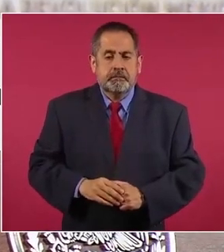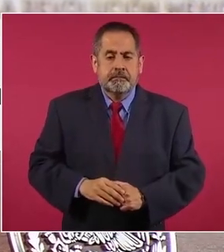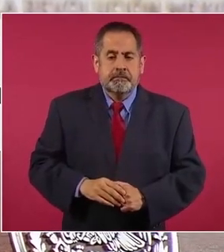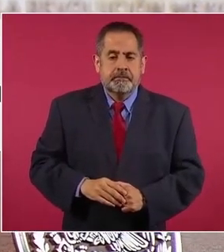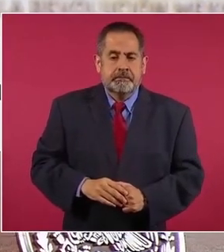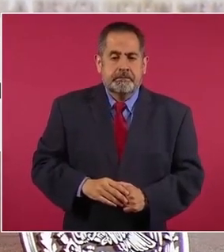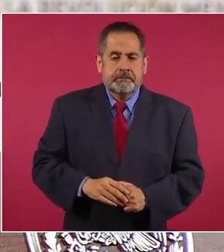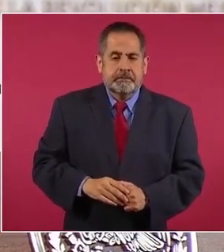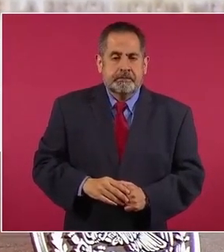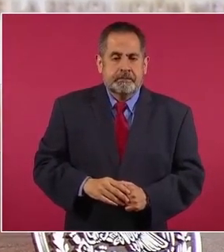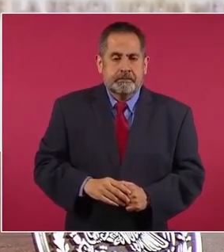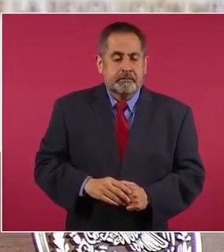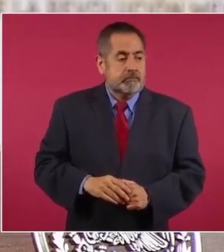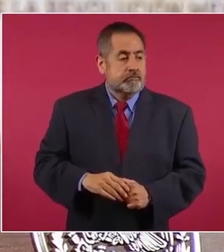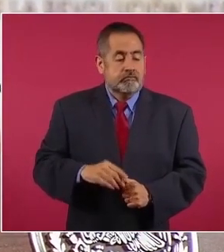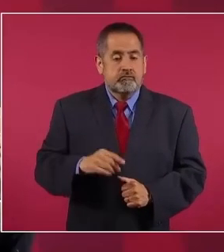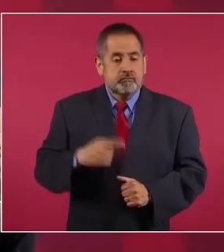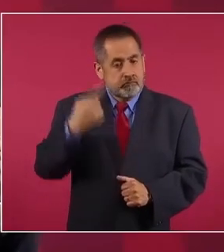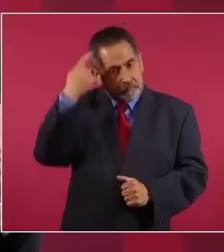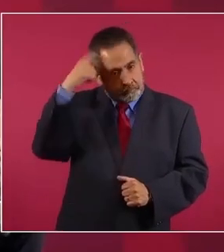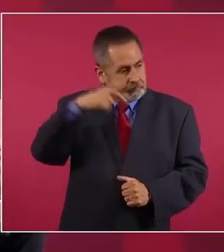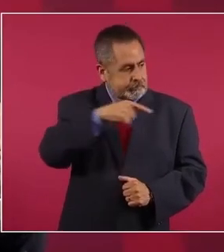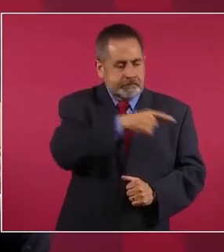es utilizado